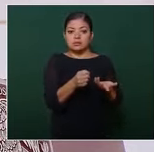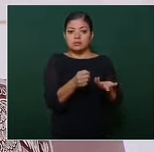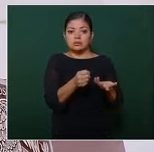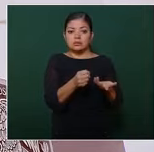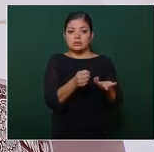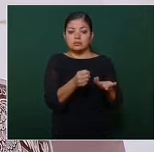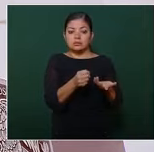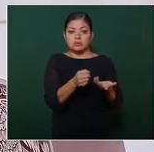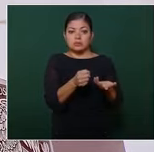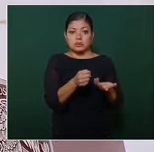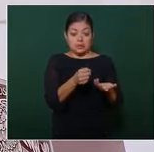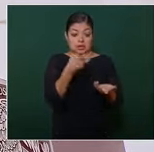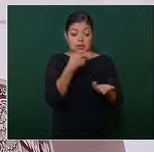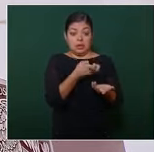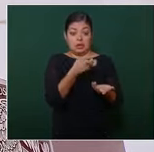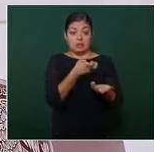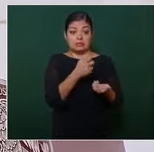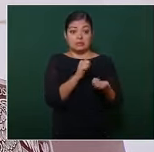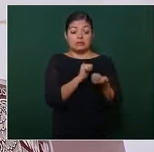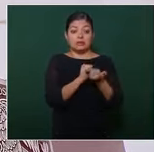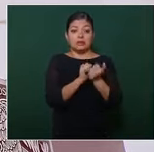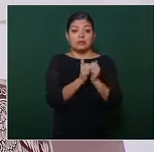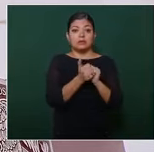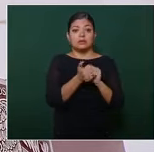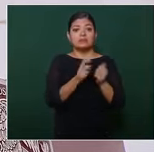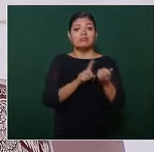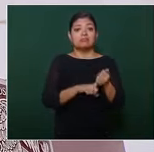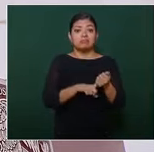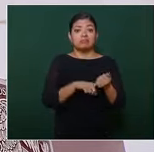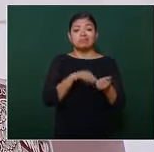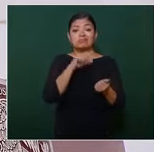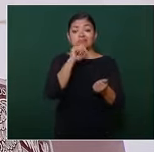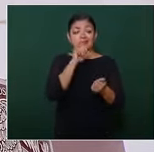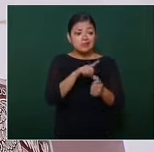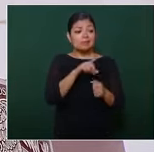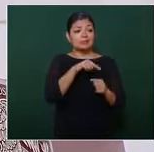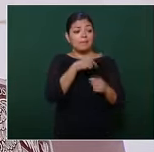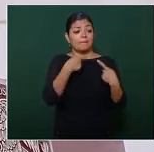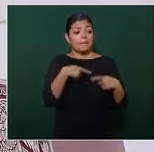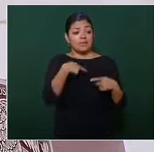que hacía han sido los conservadores siempre